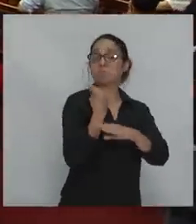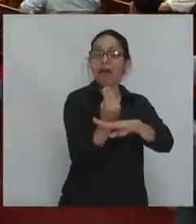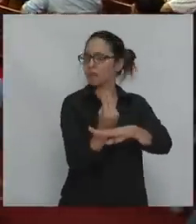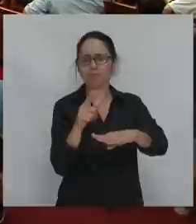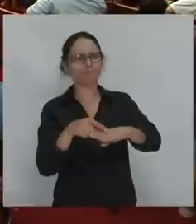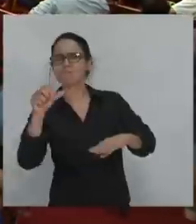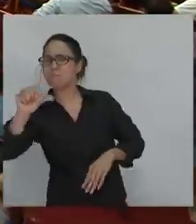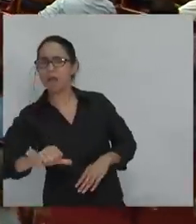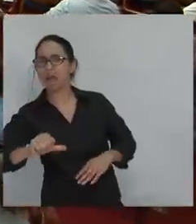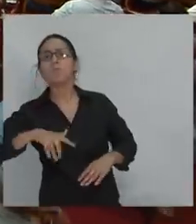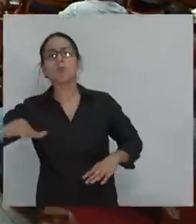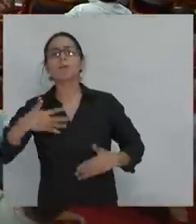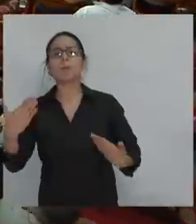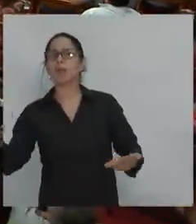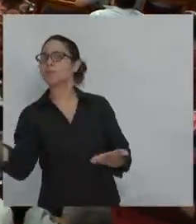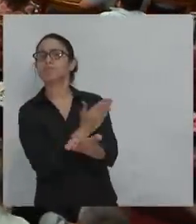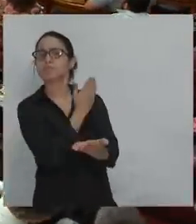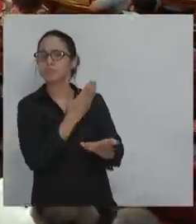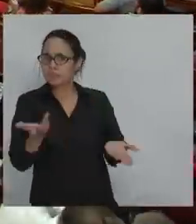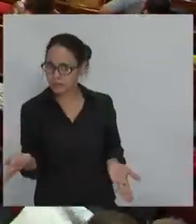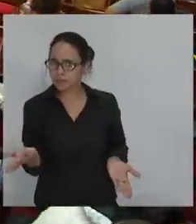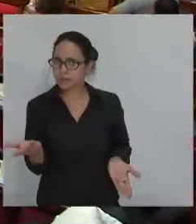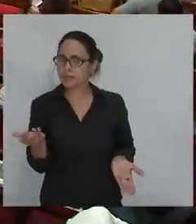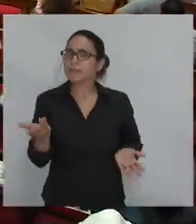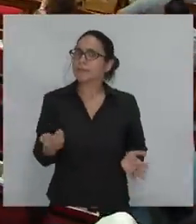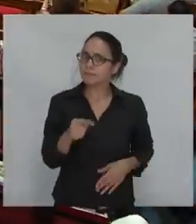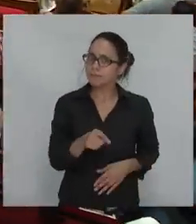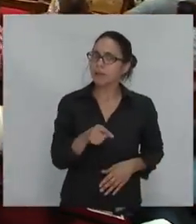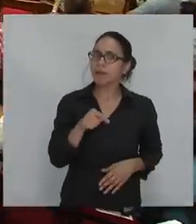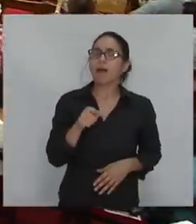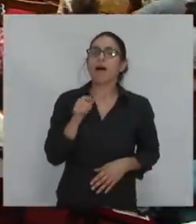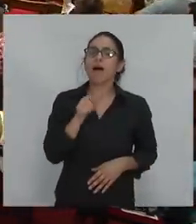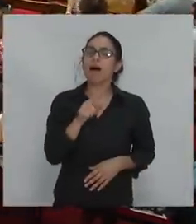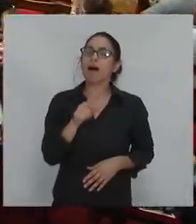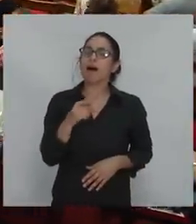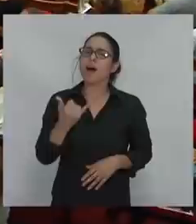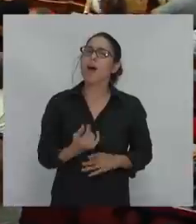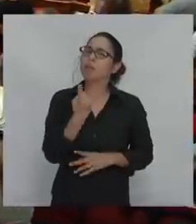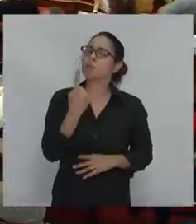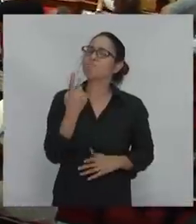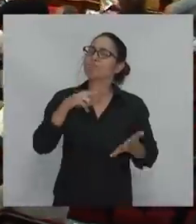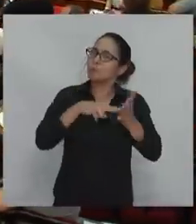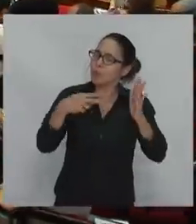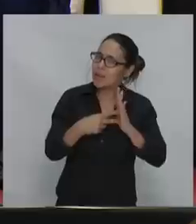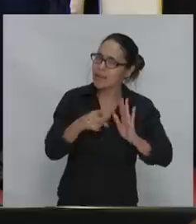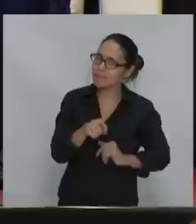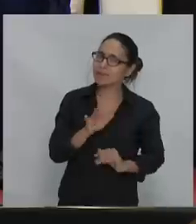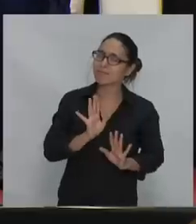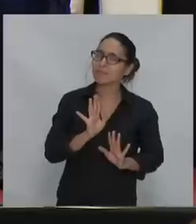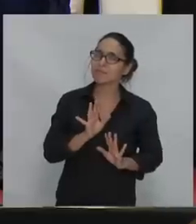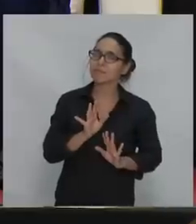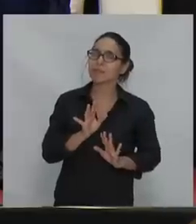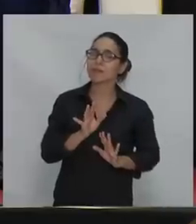Y también, fíjense ustedes, es muy importante cuando nosotros, y aquí tenemos un dilema, Álvaro, que no sabemos solventar. Cuando